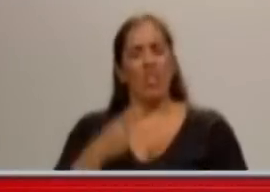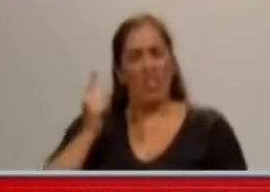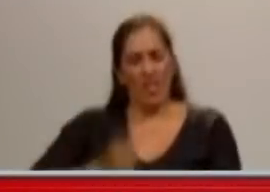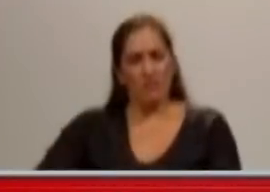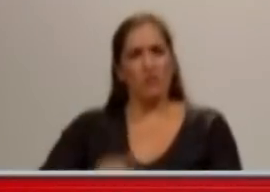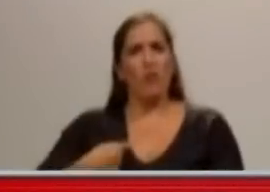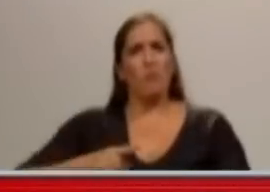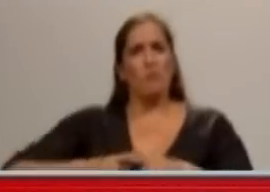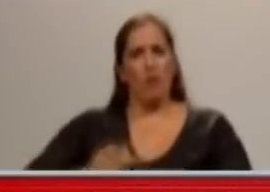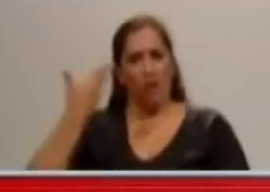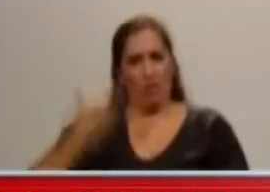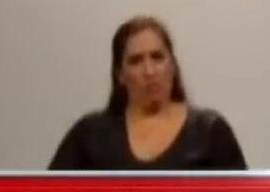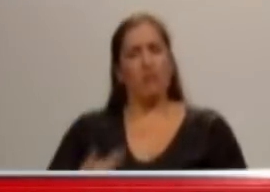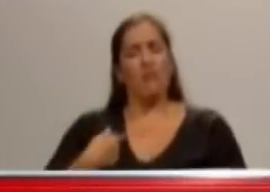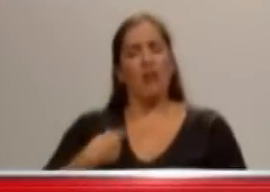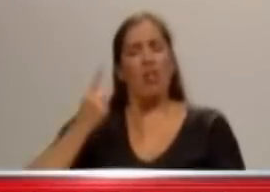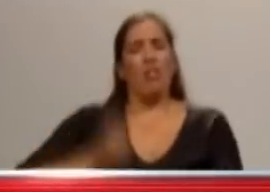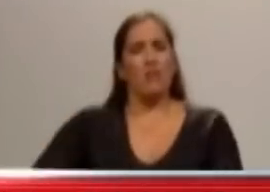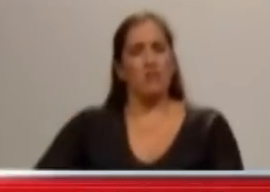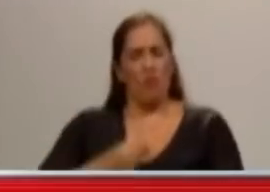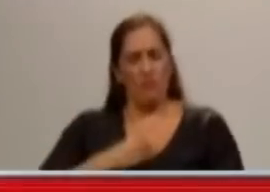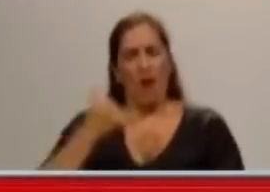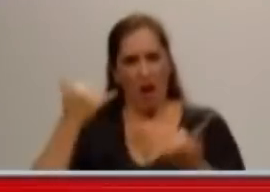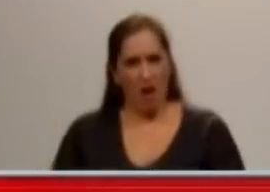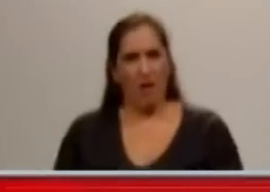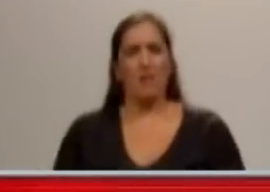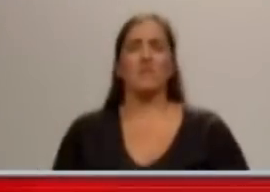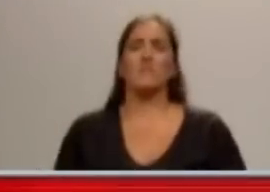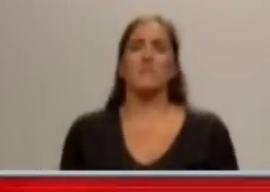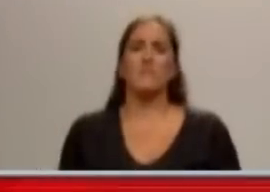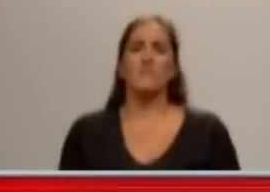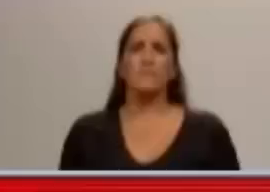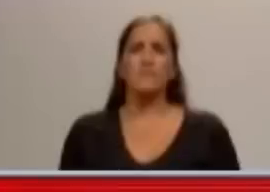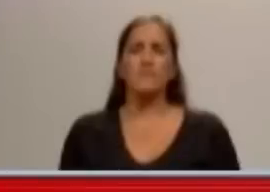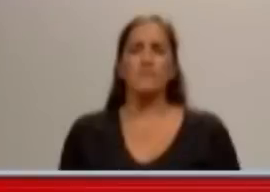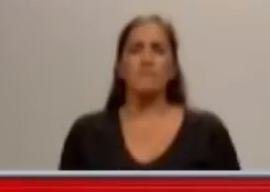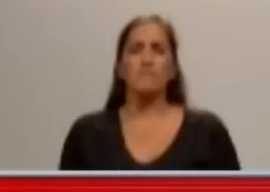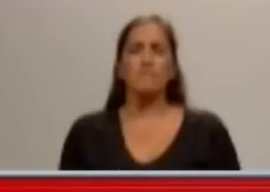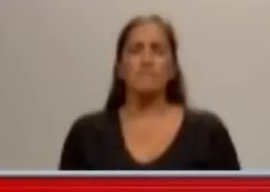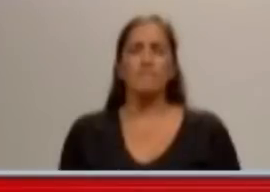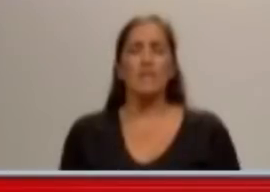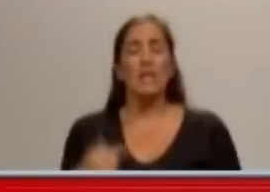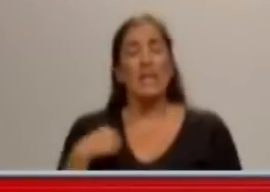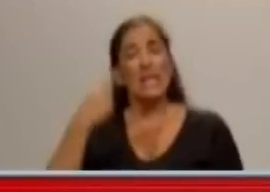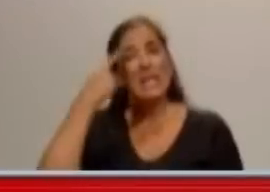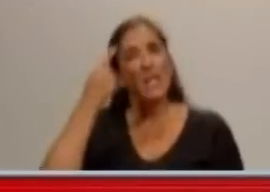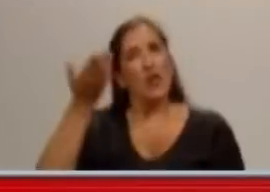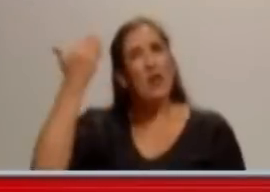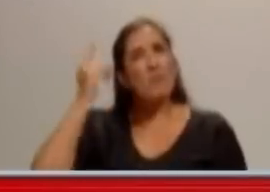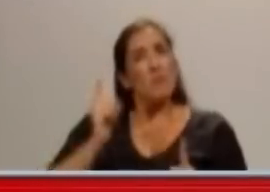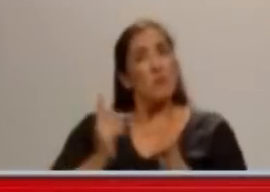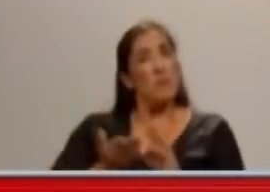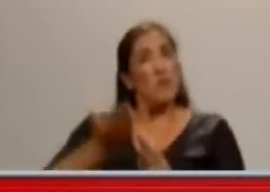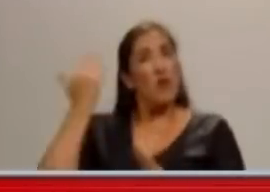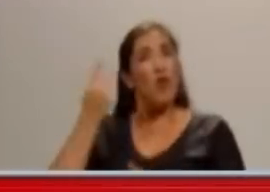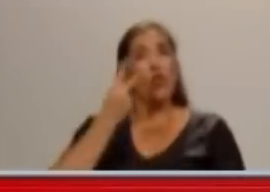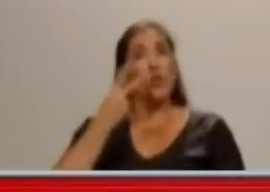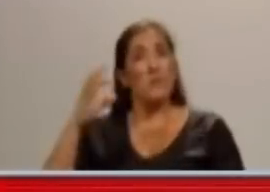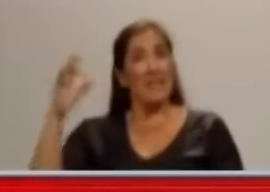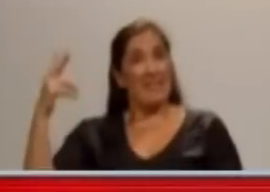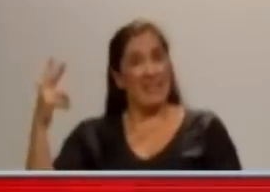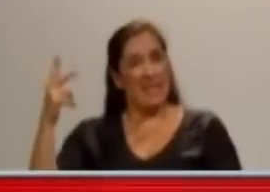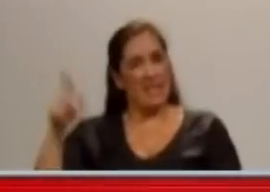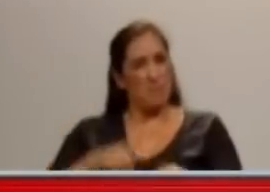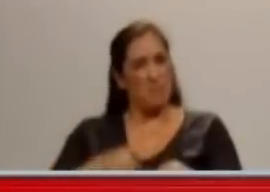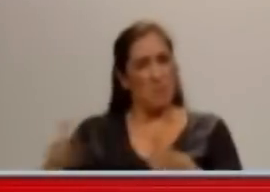nunca, por eso hay una gente que sí me decía, antes de hablar con ustedes, me van a estar sorprendidos. No, yo de ninguna manera, creo que